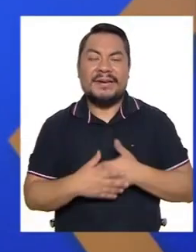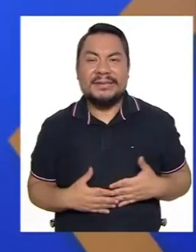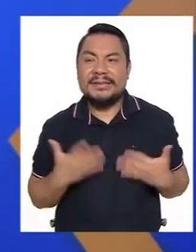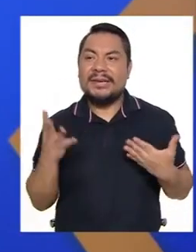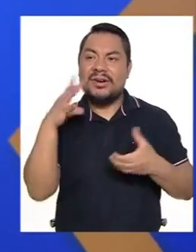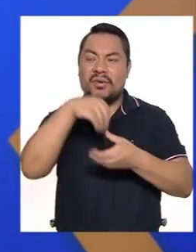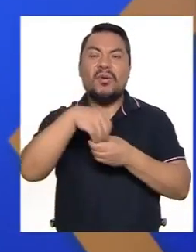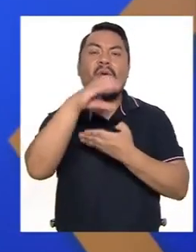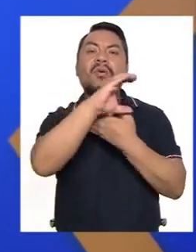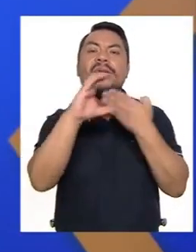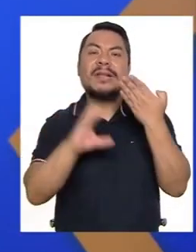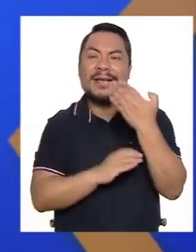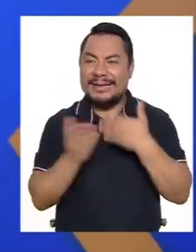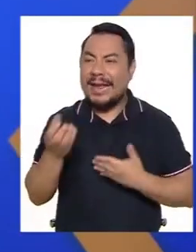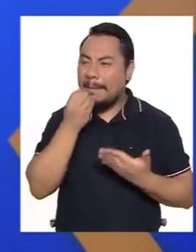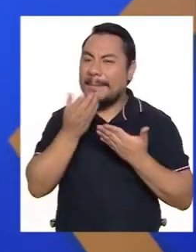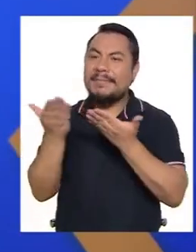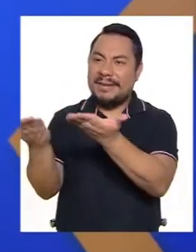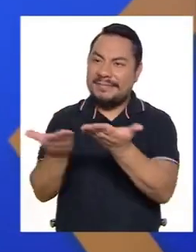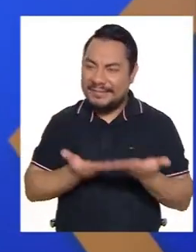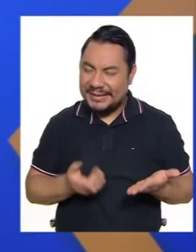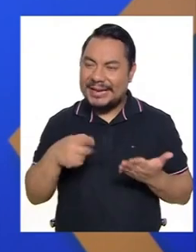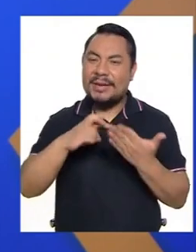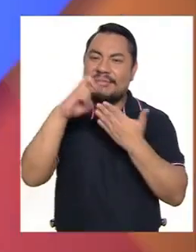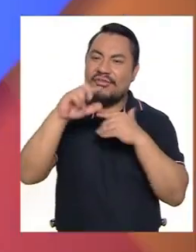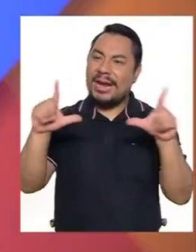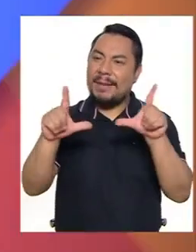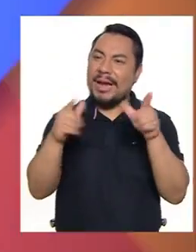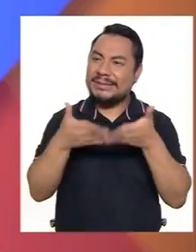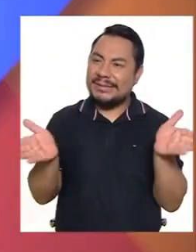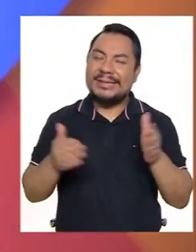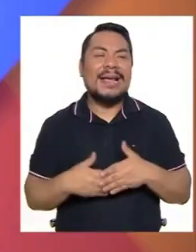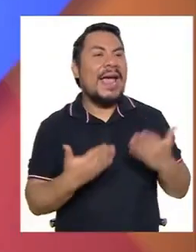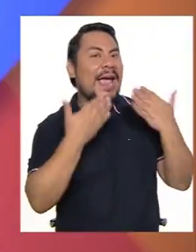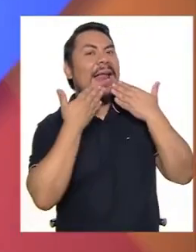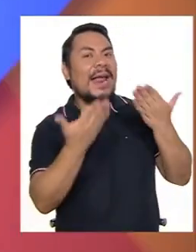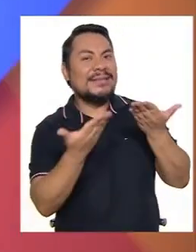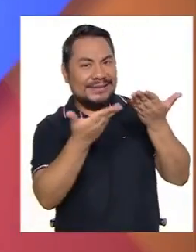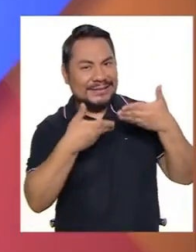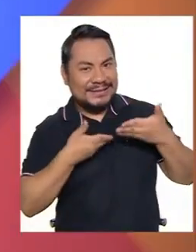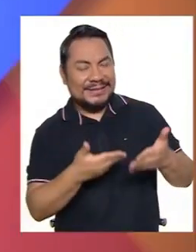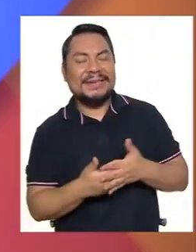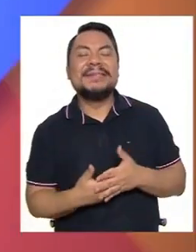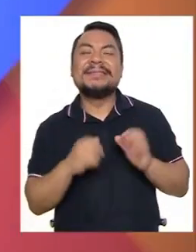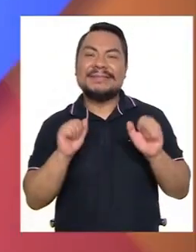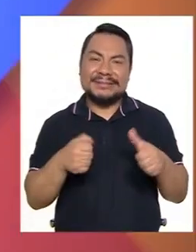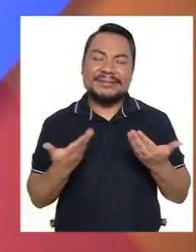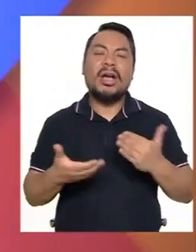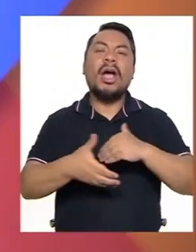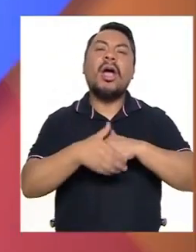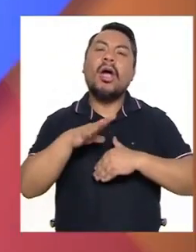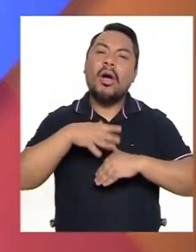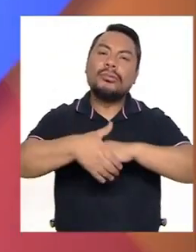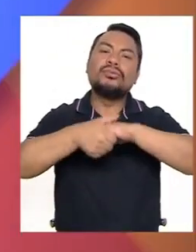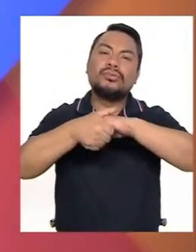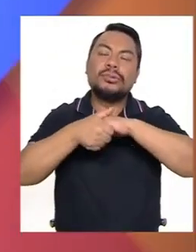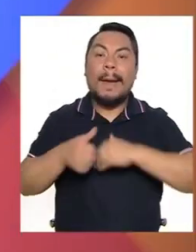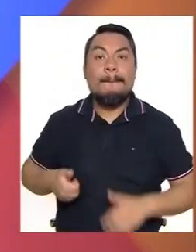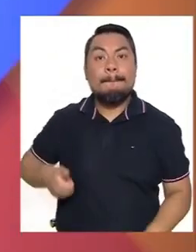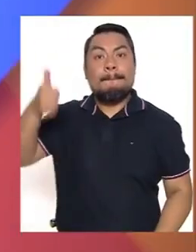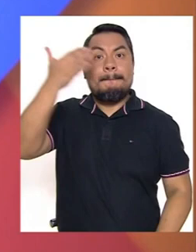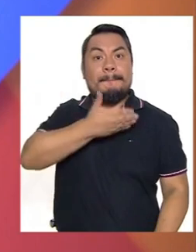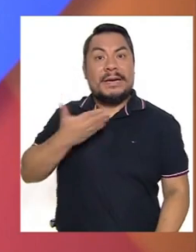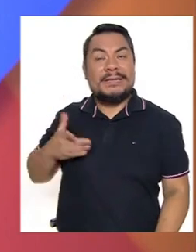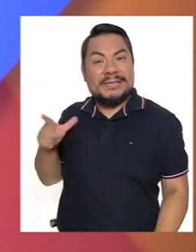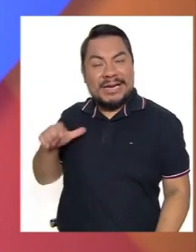del Conadis. Bienvenida Elizabeth al programa. Muchas gracias Gina. Bueno, trasladarte el cordial saludo de nuestra presidenta, la